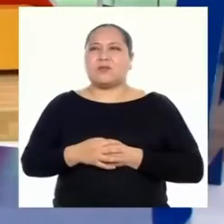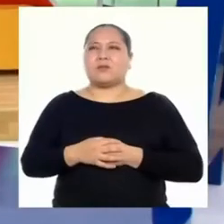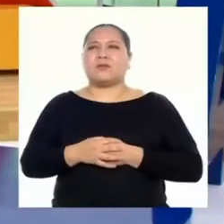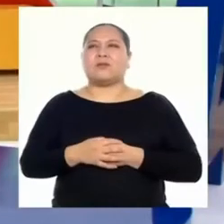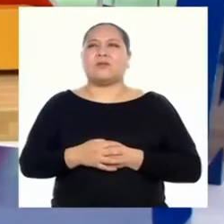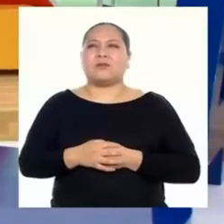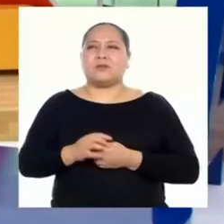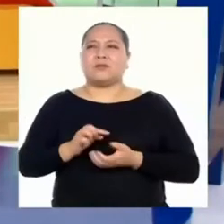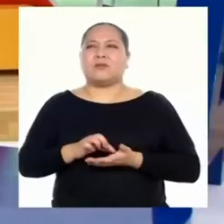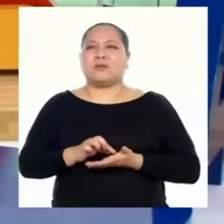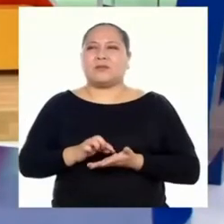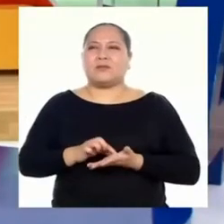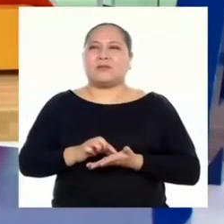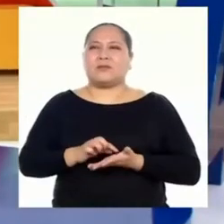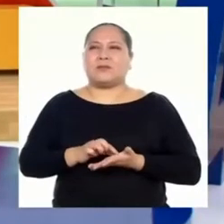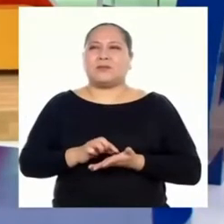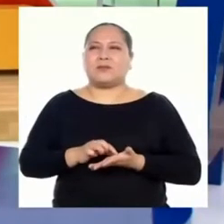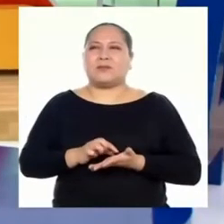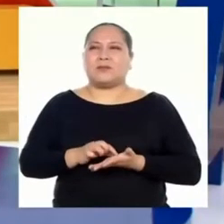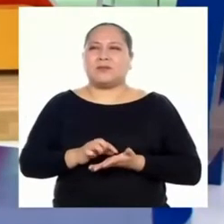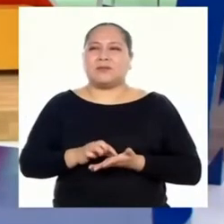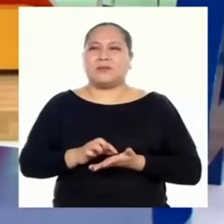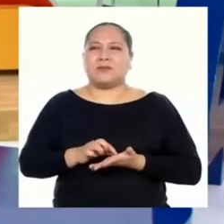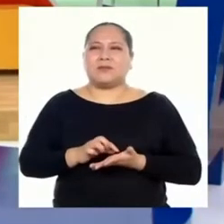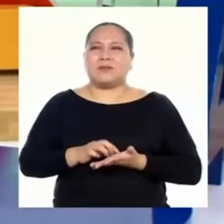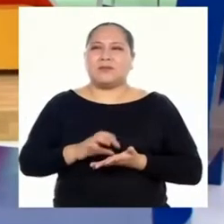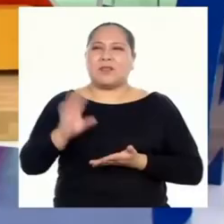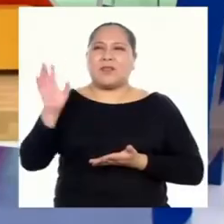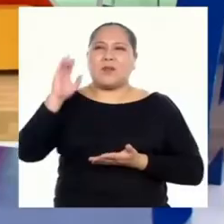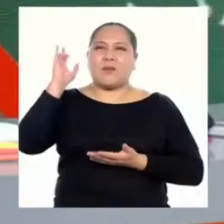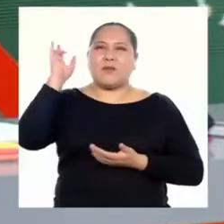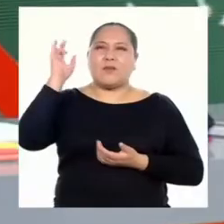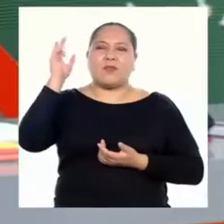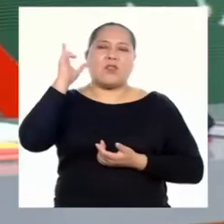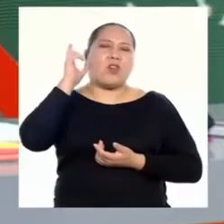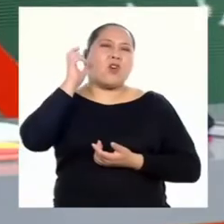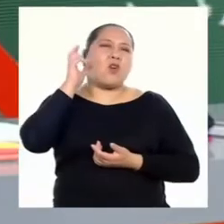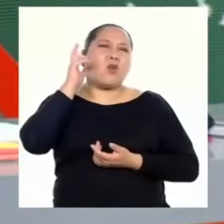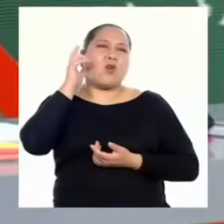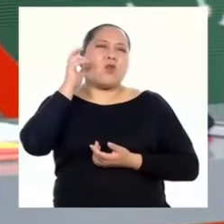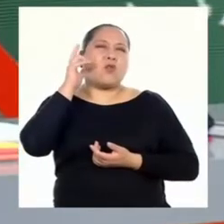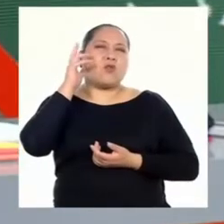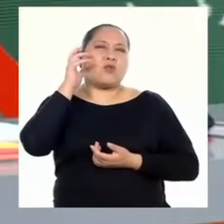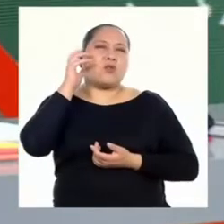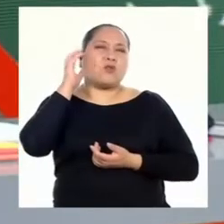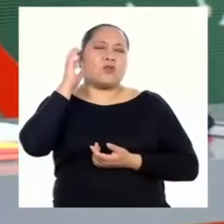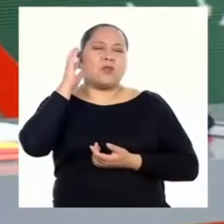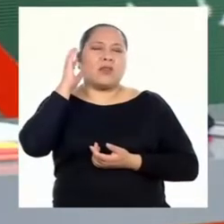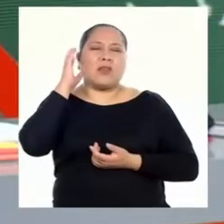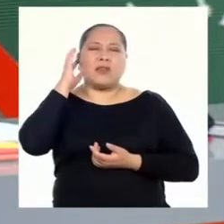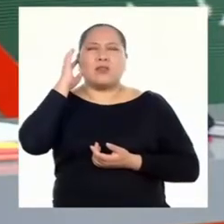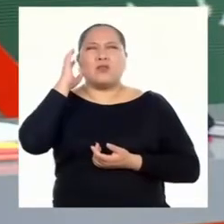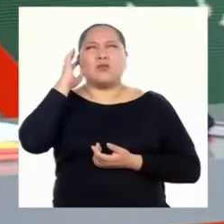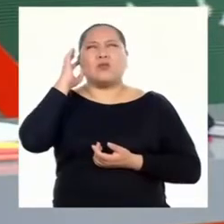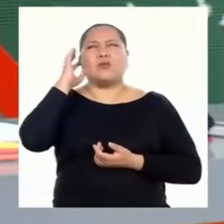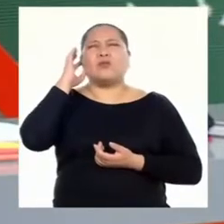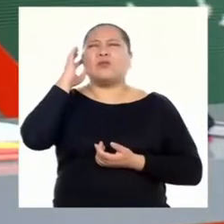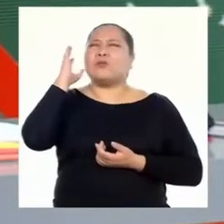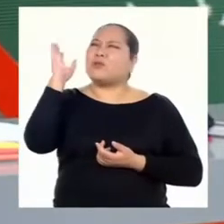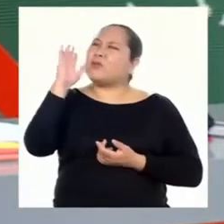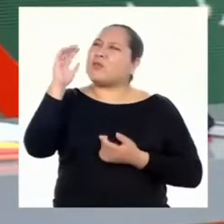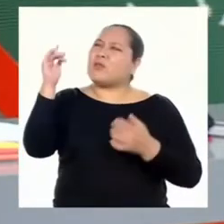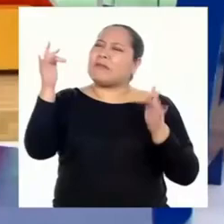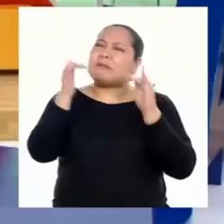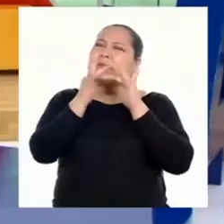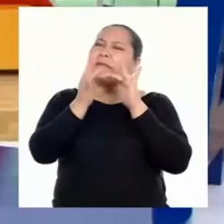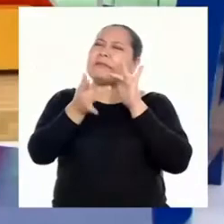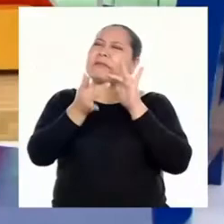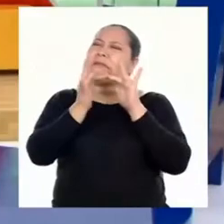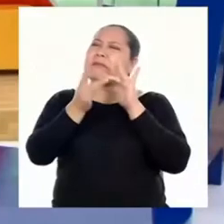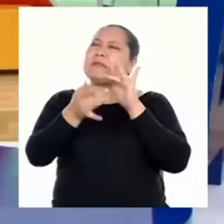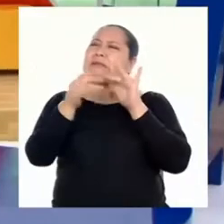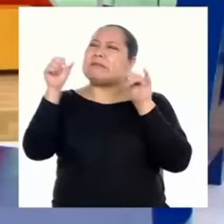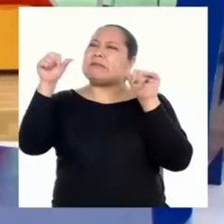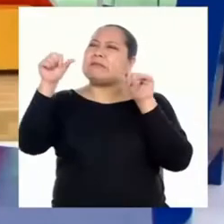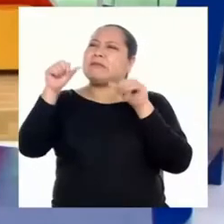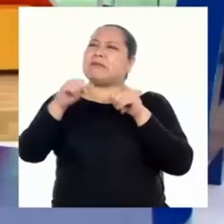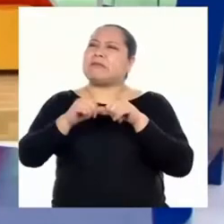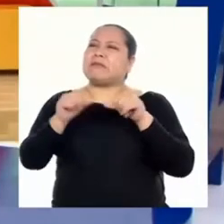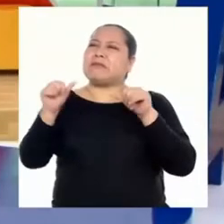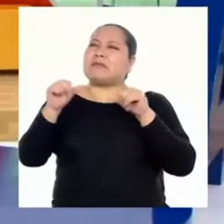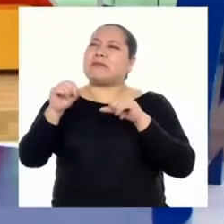coronavirus. Nido viral es coronavirus. no lo escuchamos. ¡Ay! ¡Mala señal!